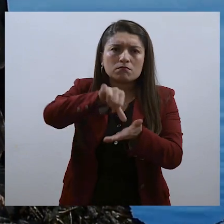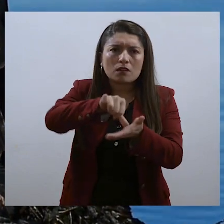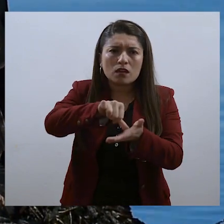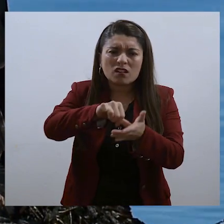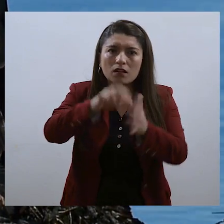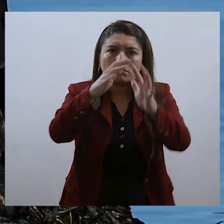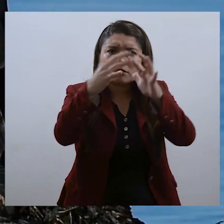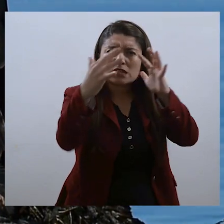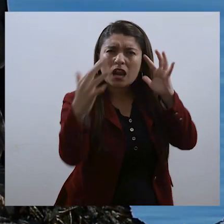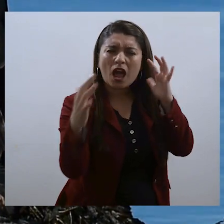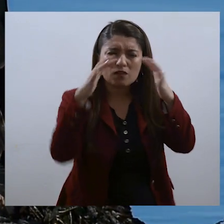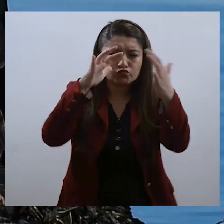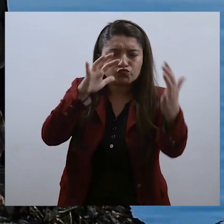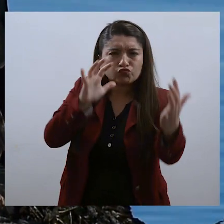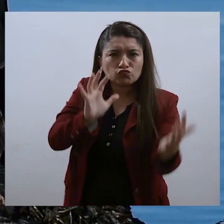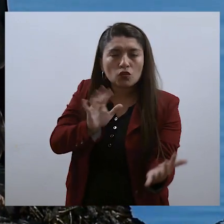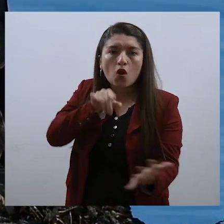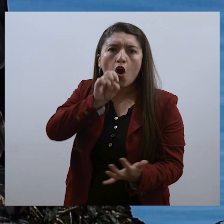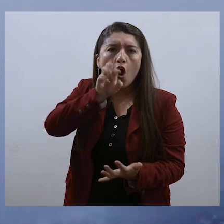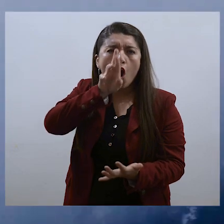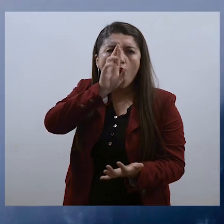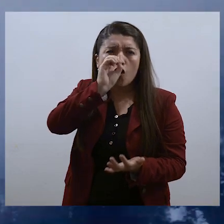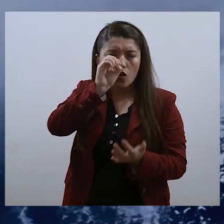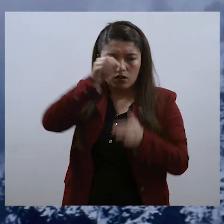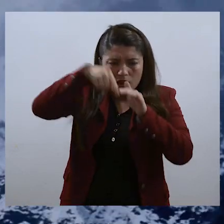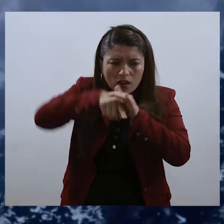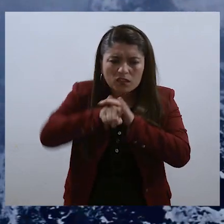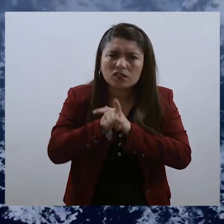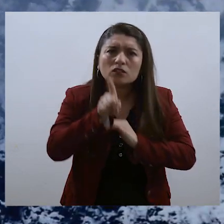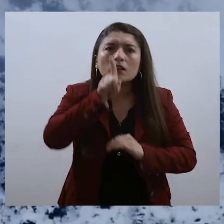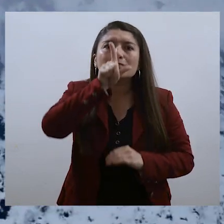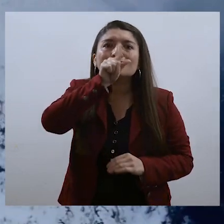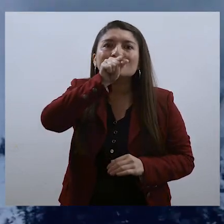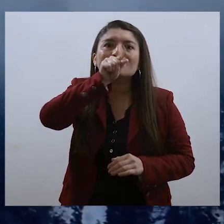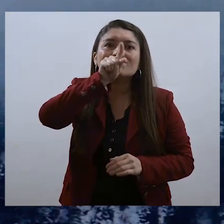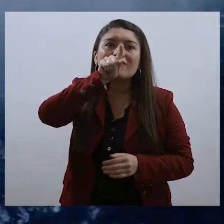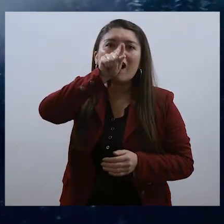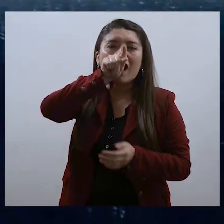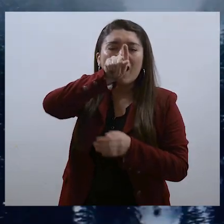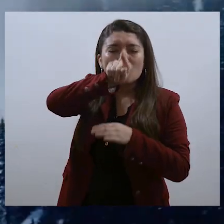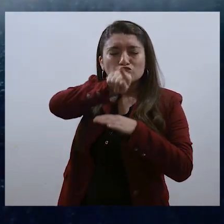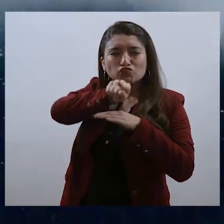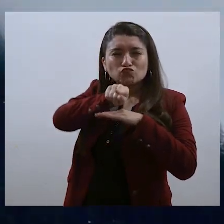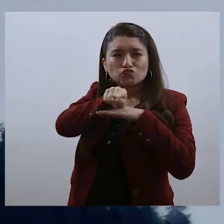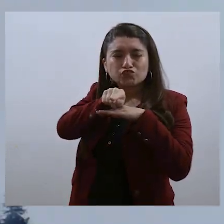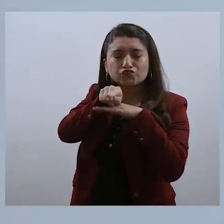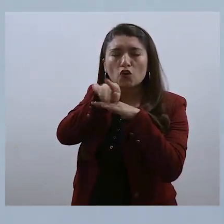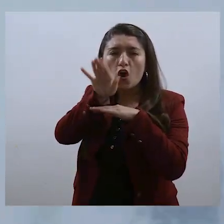enorme jaula de oro y en su interior un pájaro multicolor.